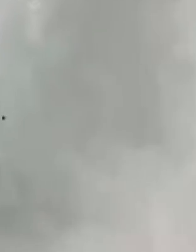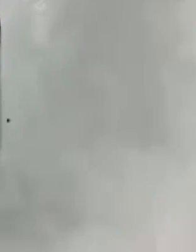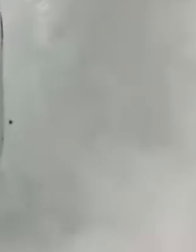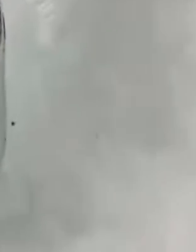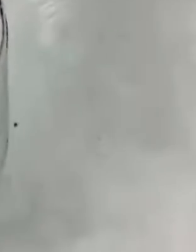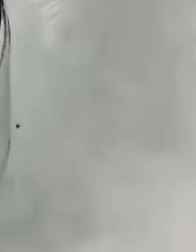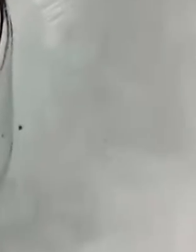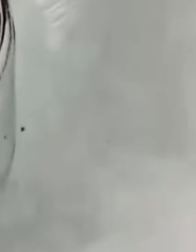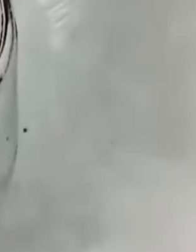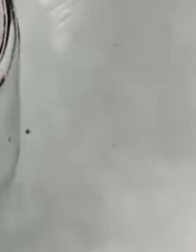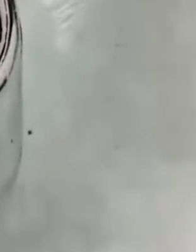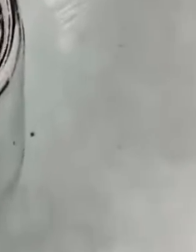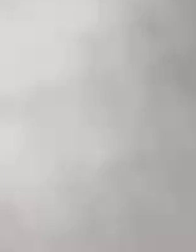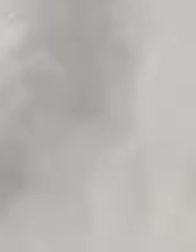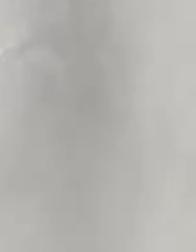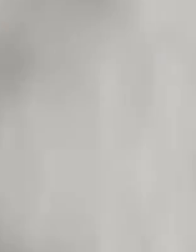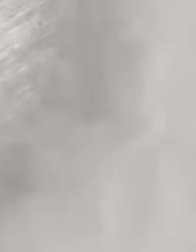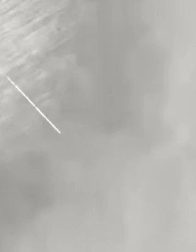We'll be right back.